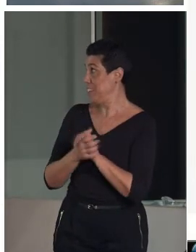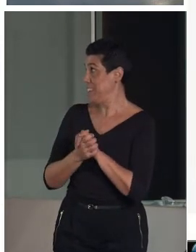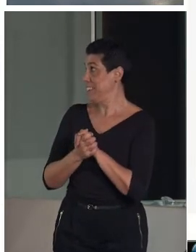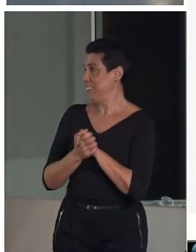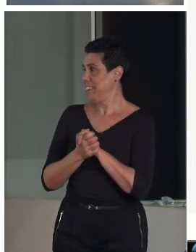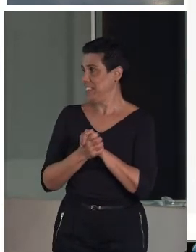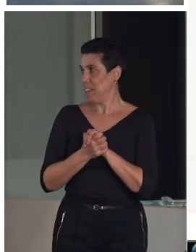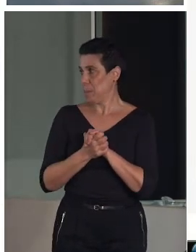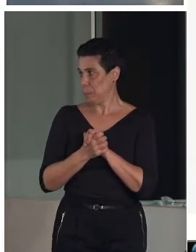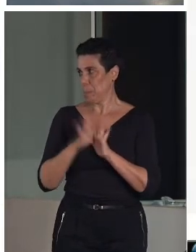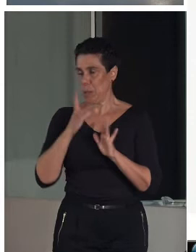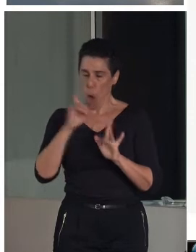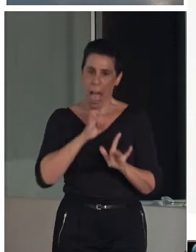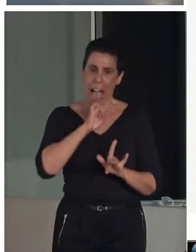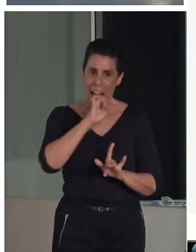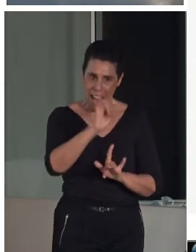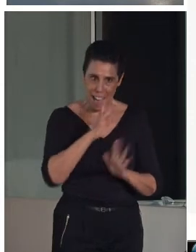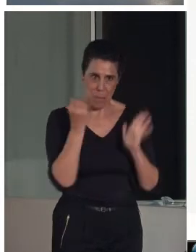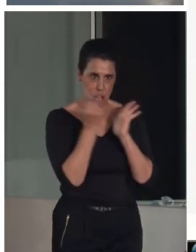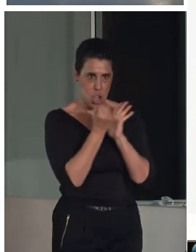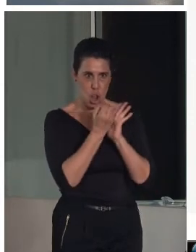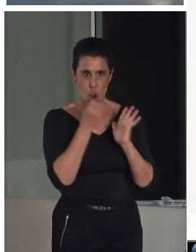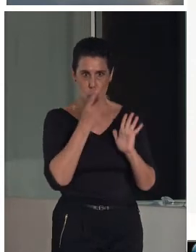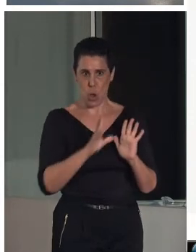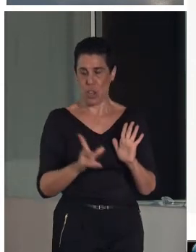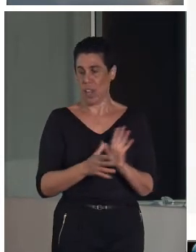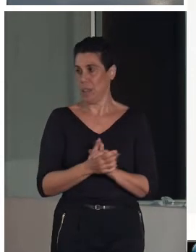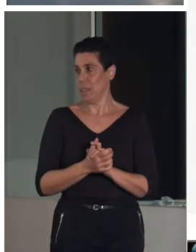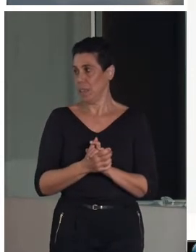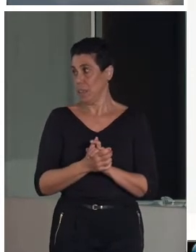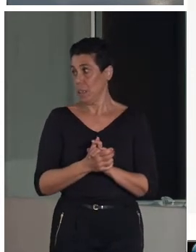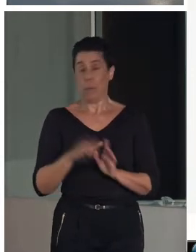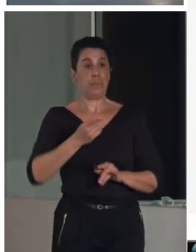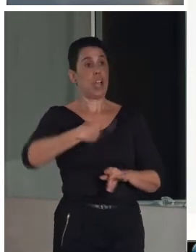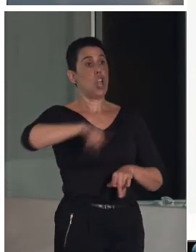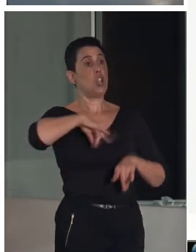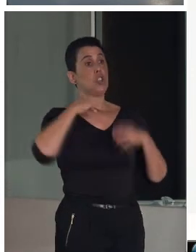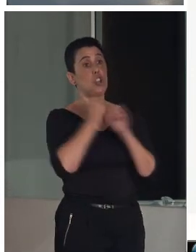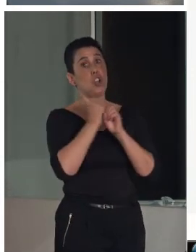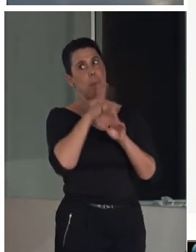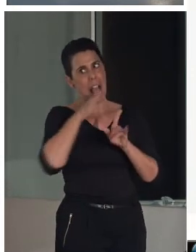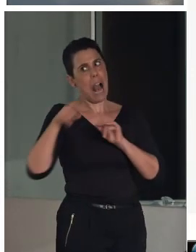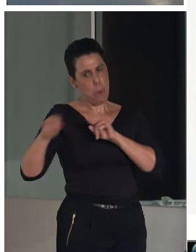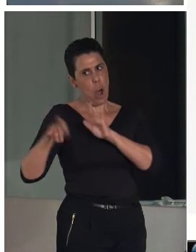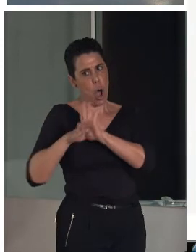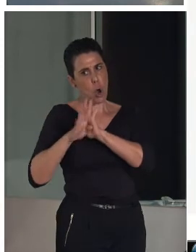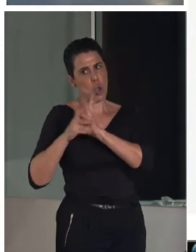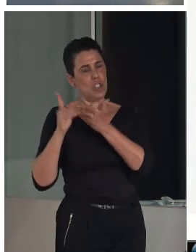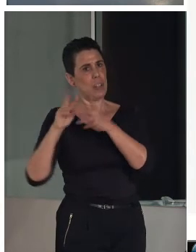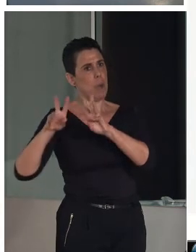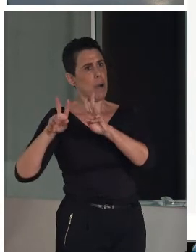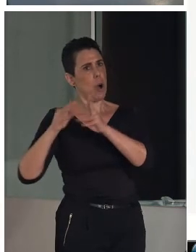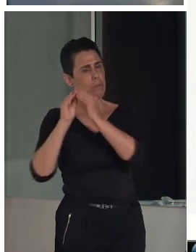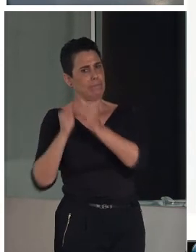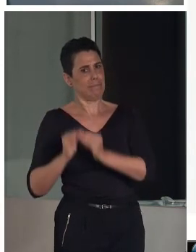Tenemos una advertencia y un aviso. ¿Veis? Lo tenemos aquí. Pero es que estamos trabajando en esta parte. Entonces, bueno, pusimos el de